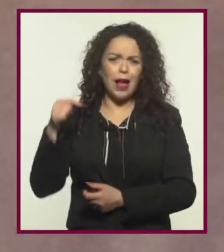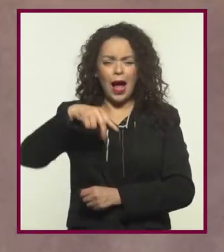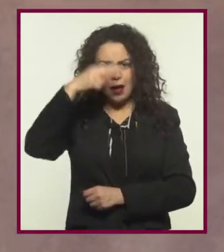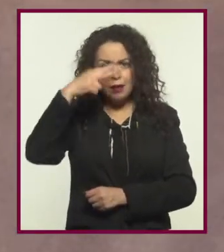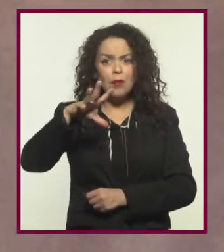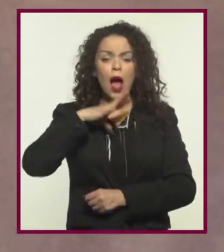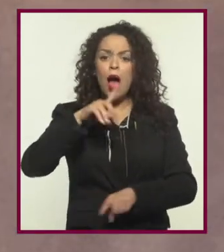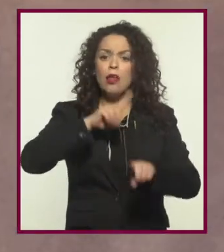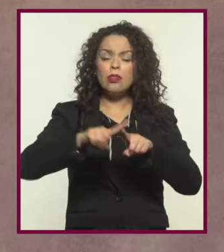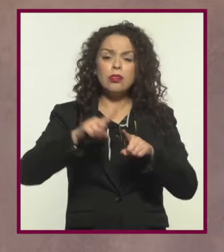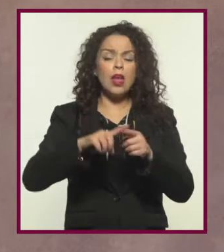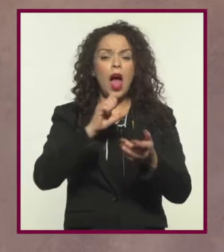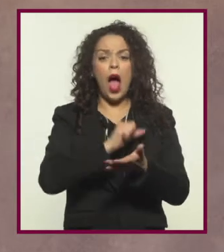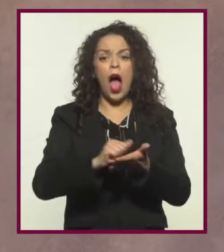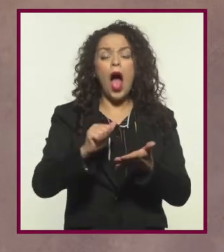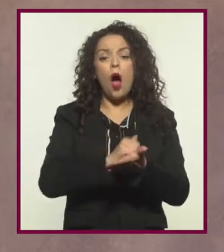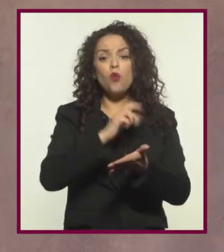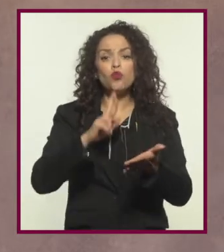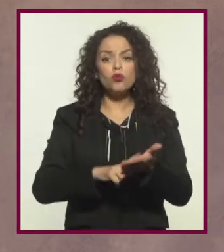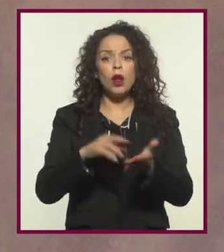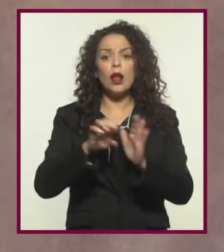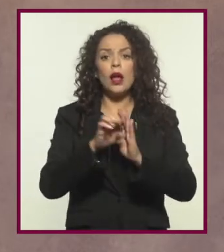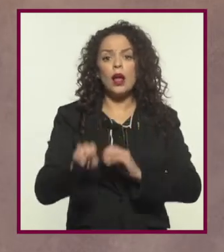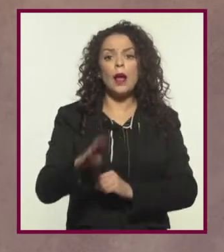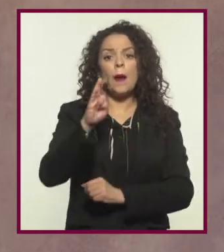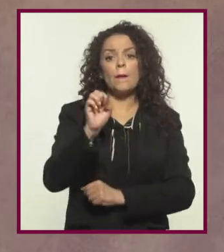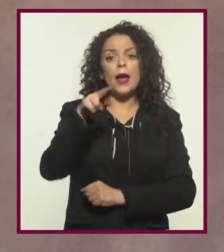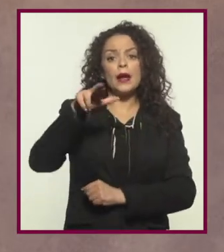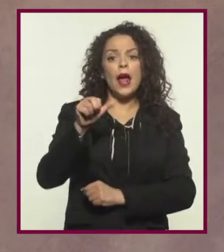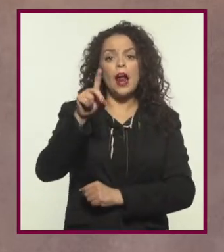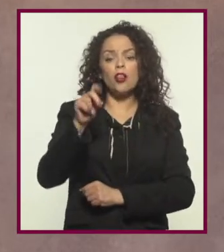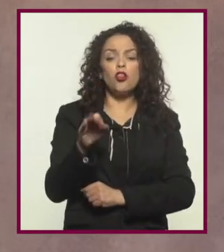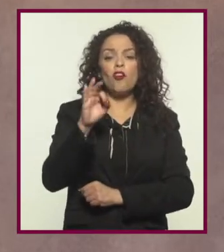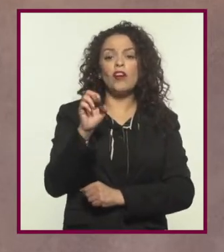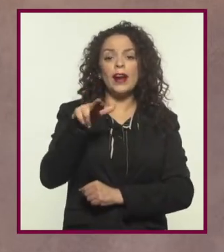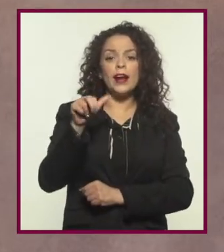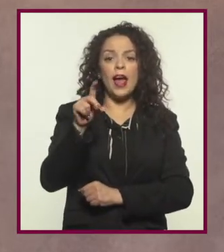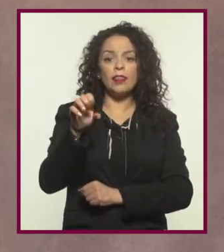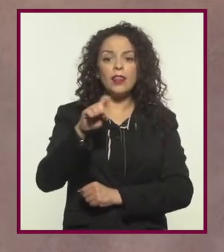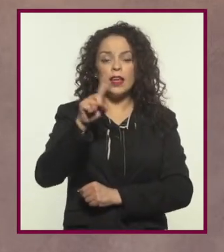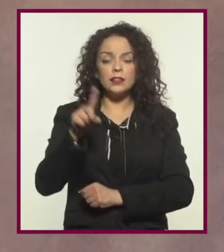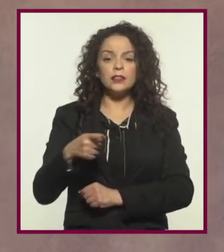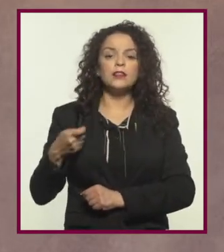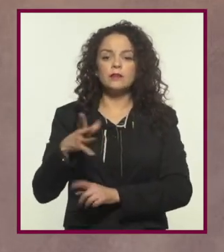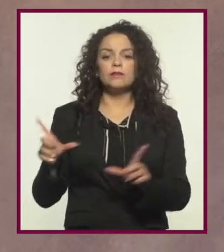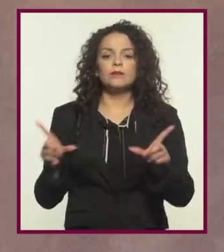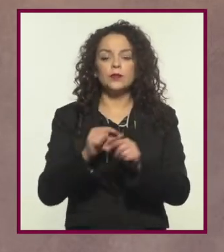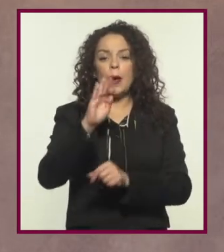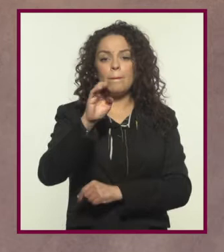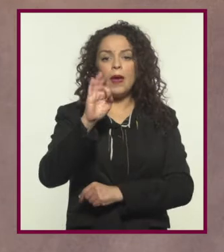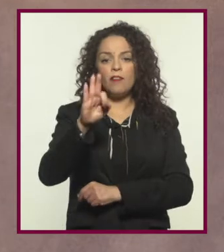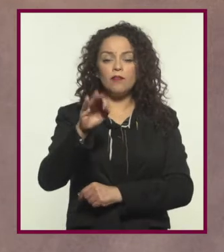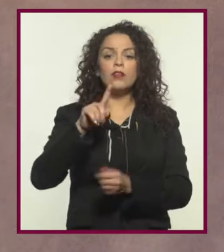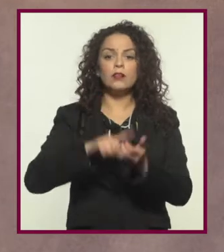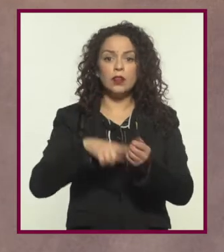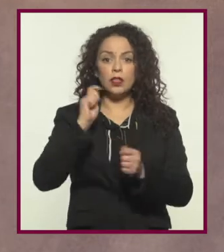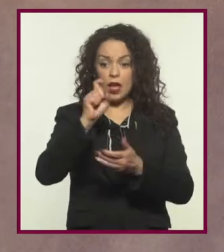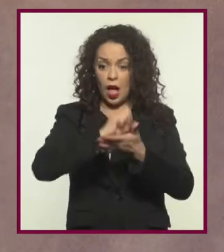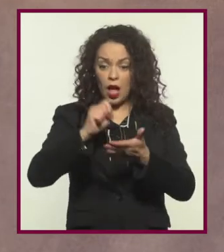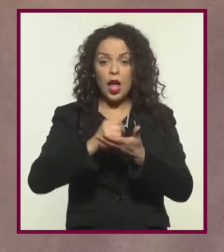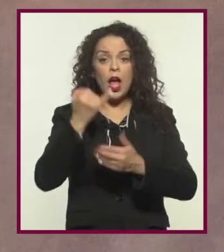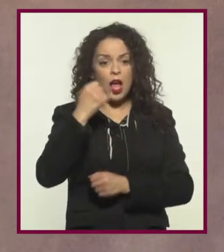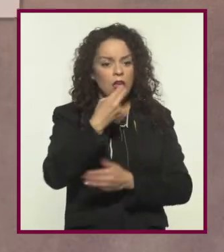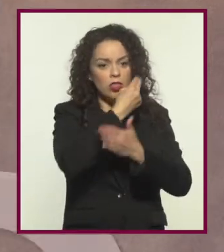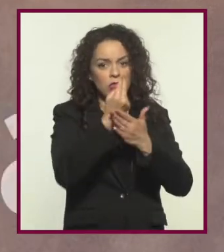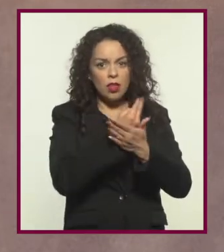en México podemos encontrar a varios autores de mucho talento, como Bernardo Fernández, que además de escritor, es ilustrador de